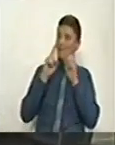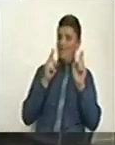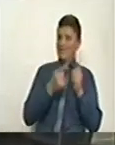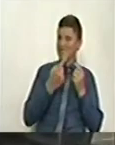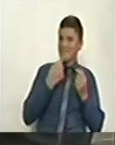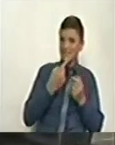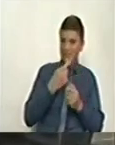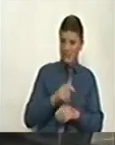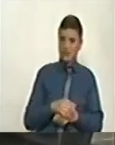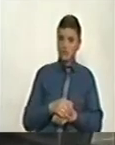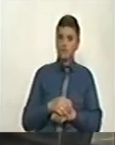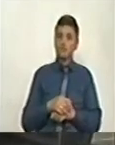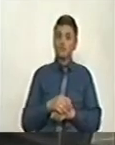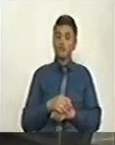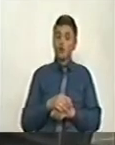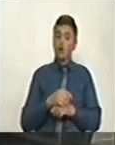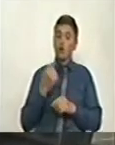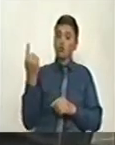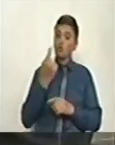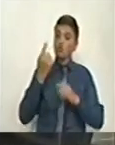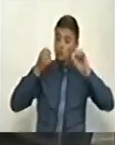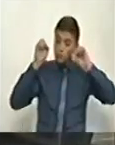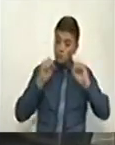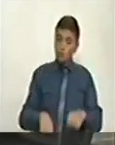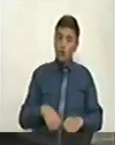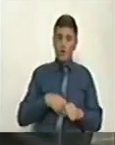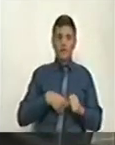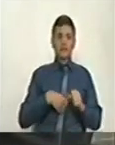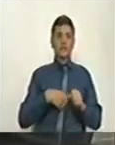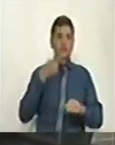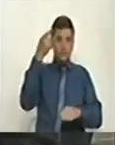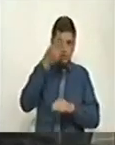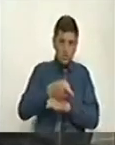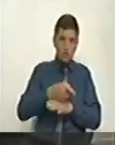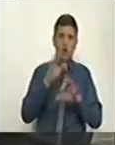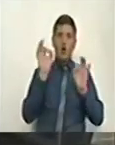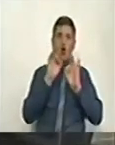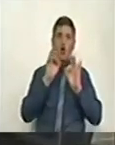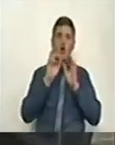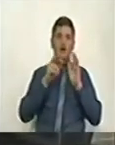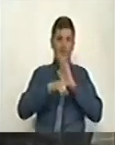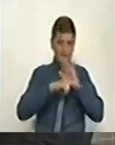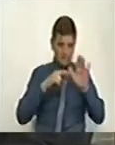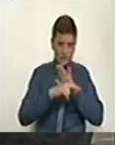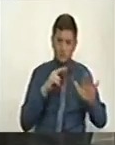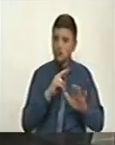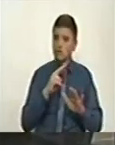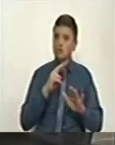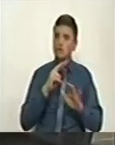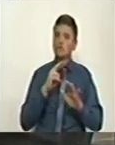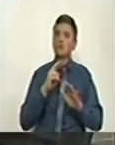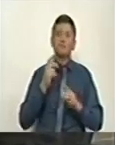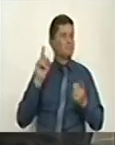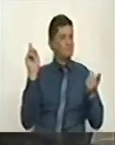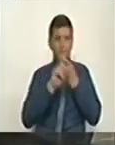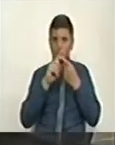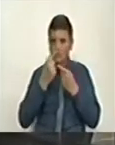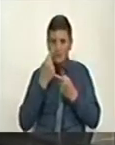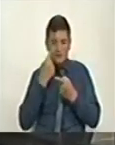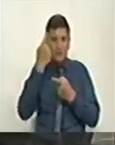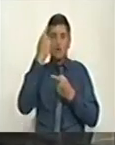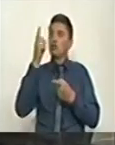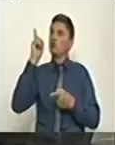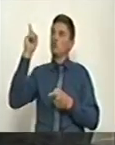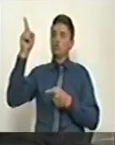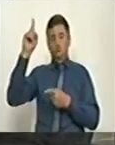adelante, no obstante, sólo podrán ser dictadas o reformadas por iniciativa del Gobierno. Y sigue